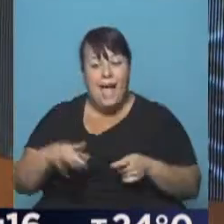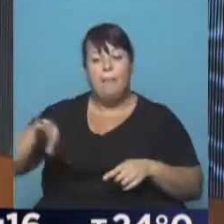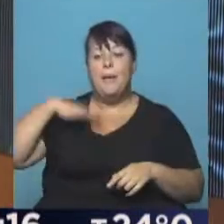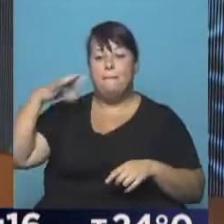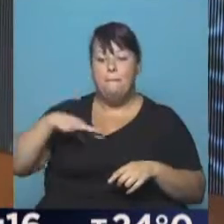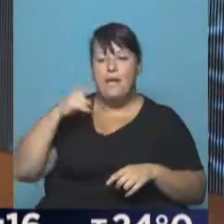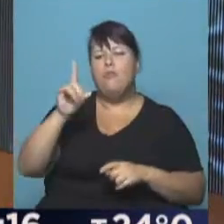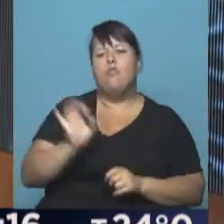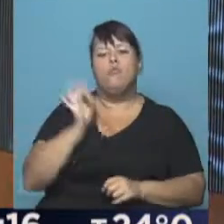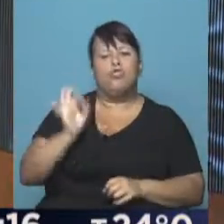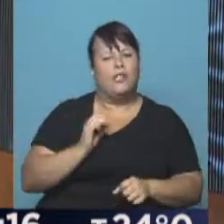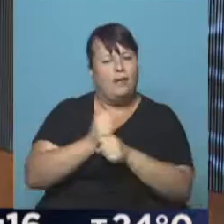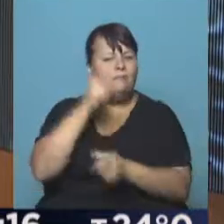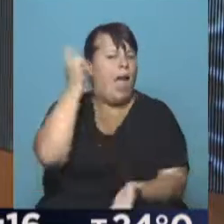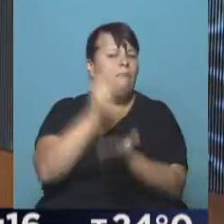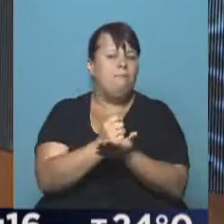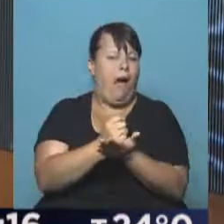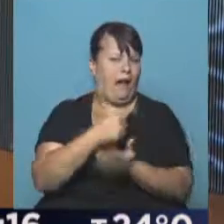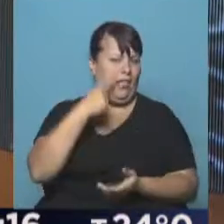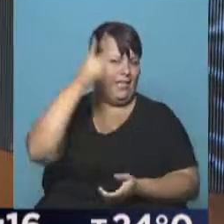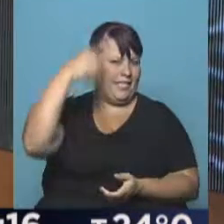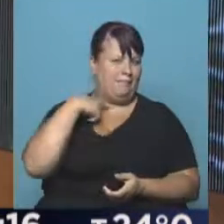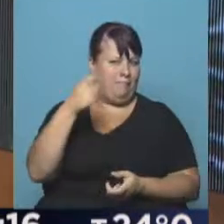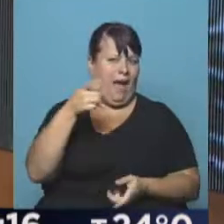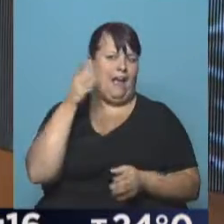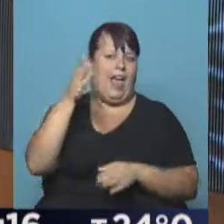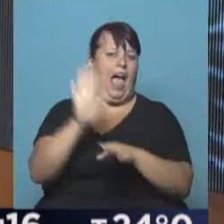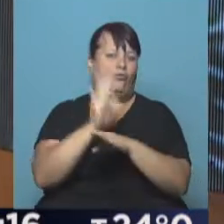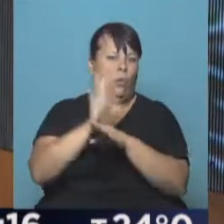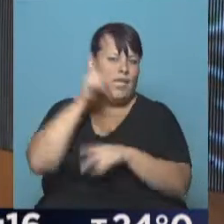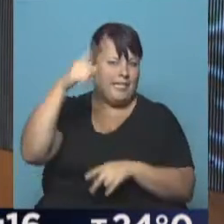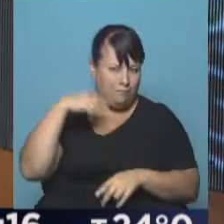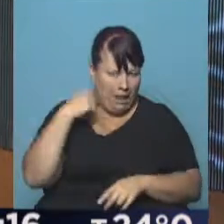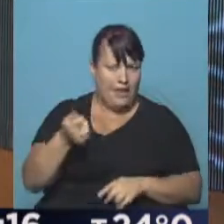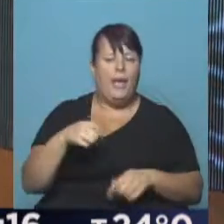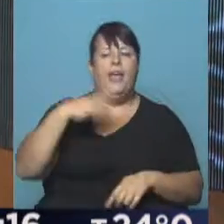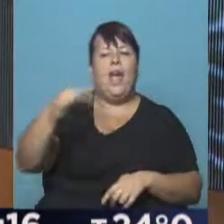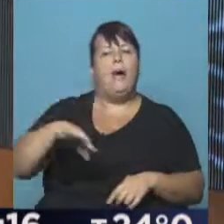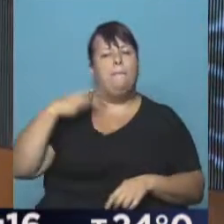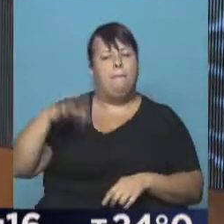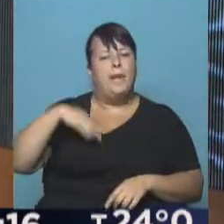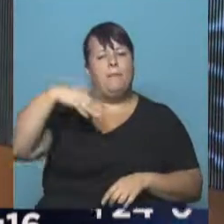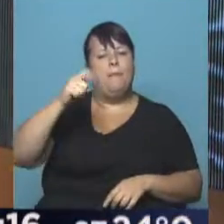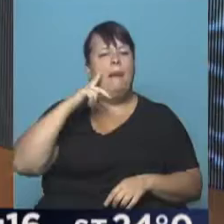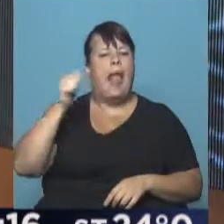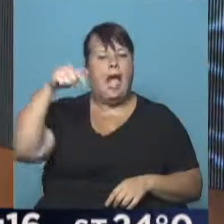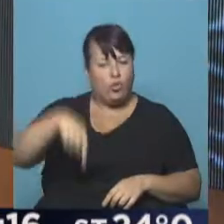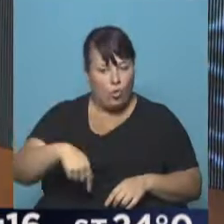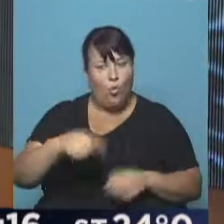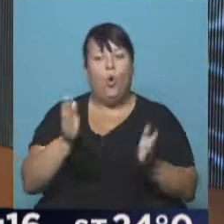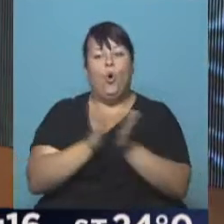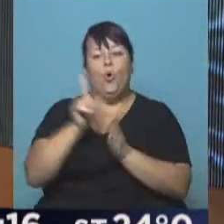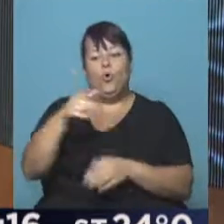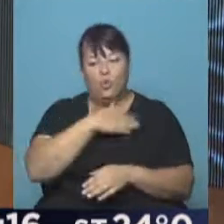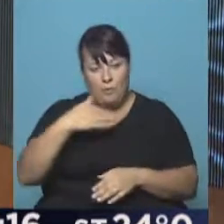premio a la trayectoria, es un símbolo, así lo consideran en su aventura de actuación en España. Recibió el premio Málaga Sur, de la mano de